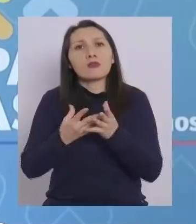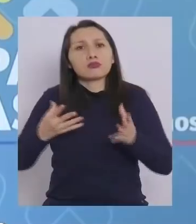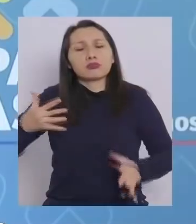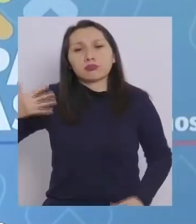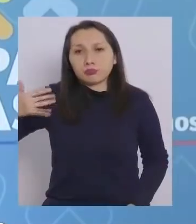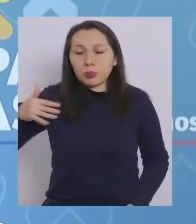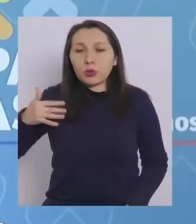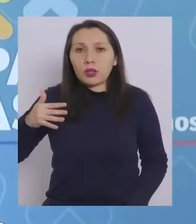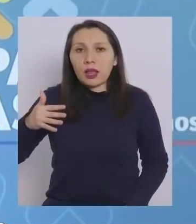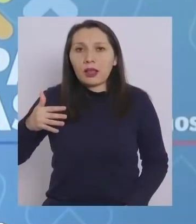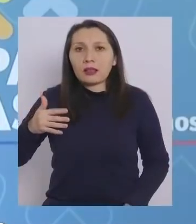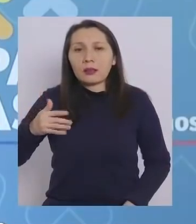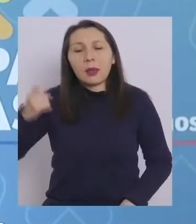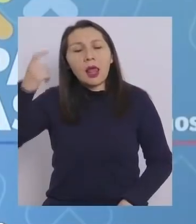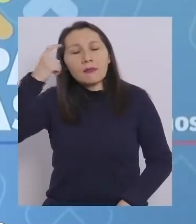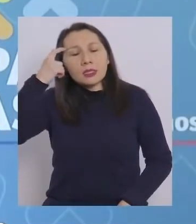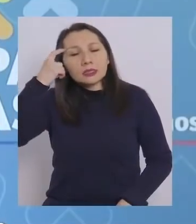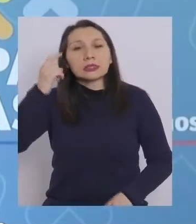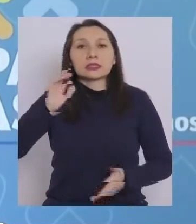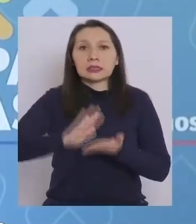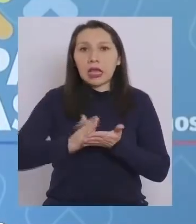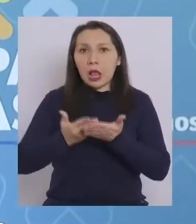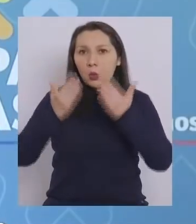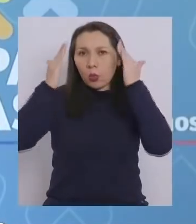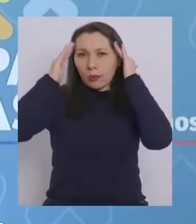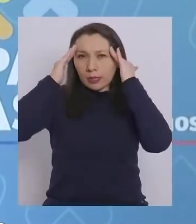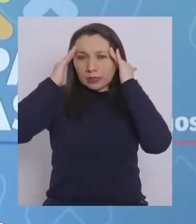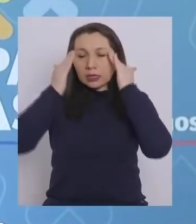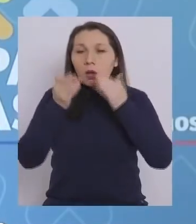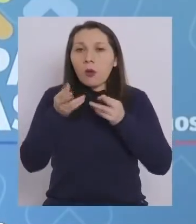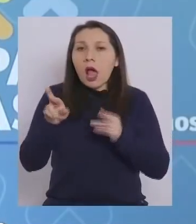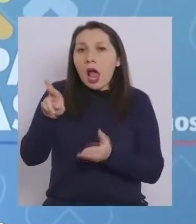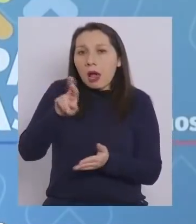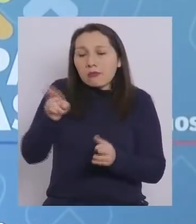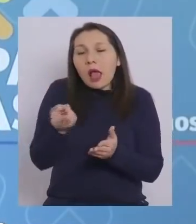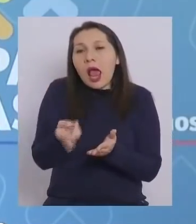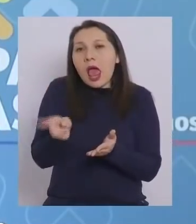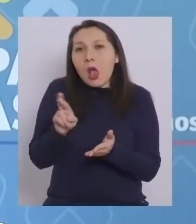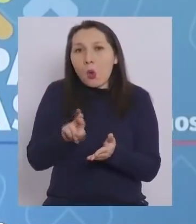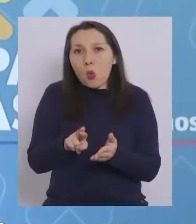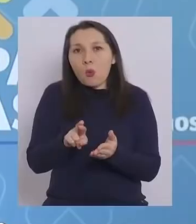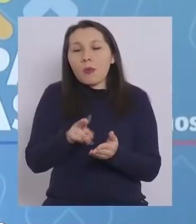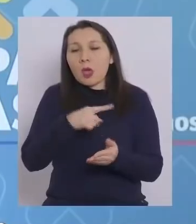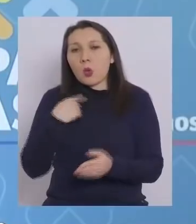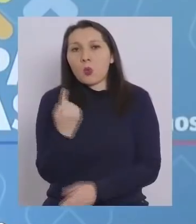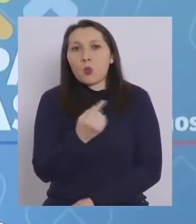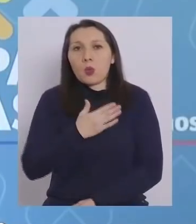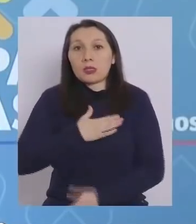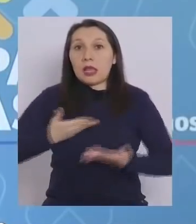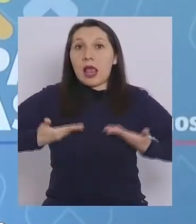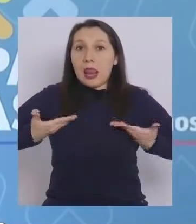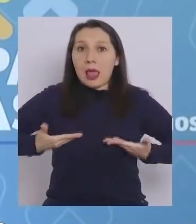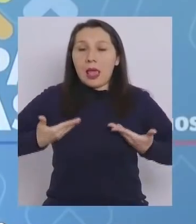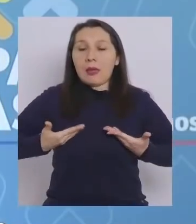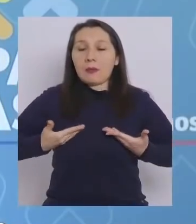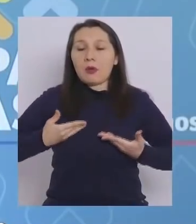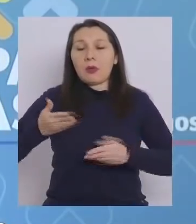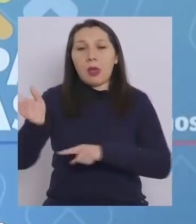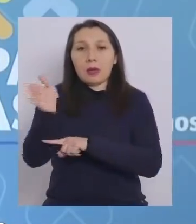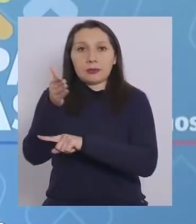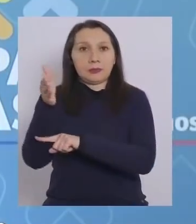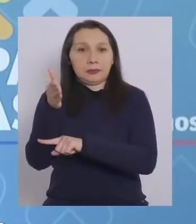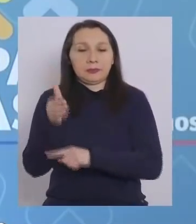importante para la mente, para la salud mental y para la recuperación de nuestro ánimo, de nuestra patria.